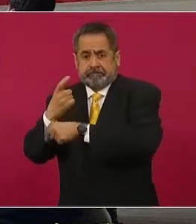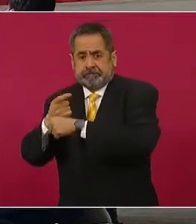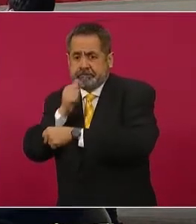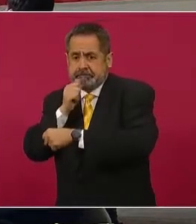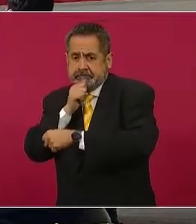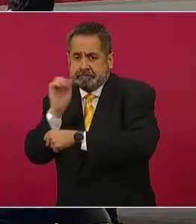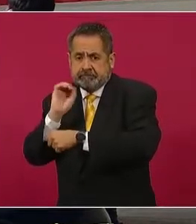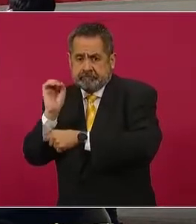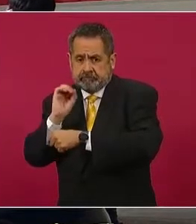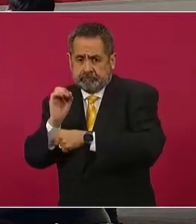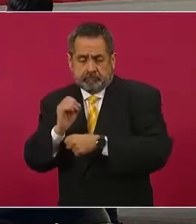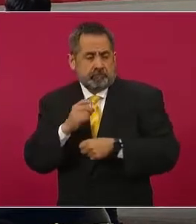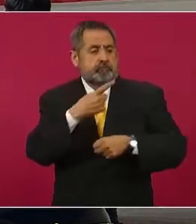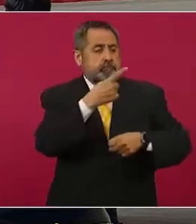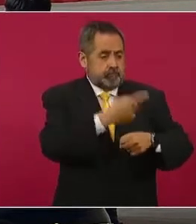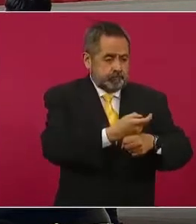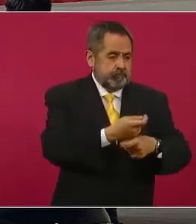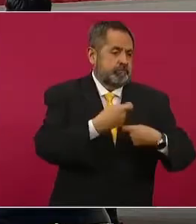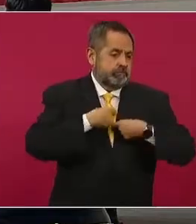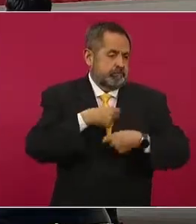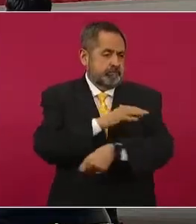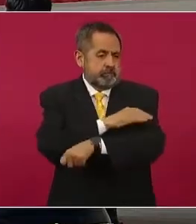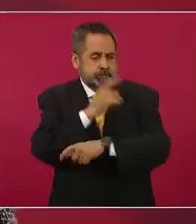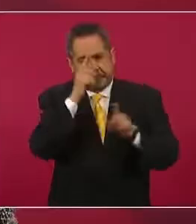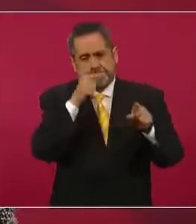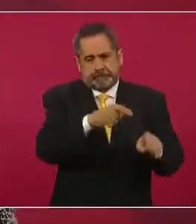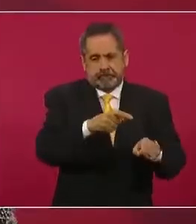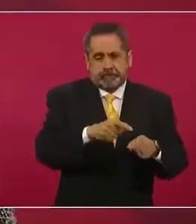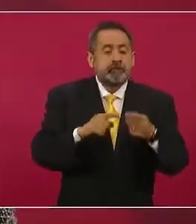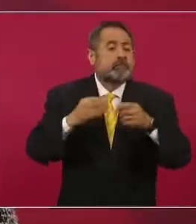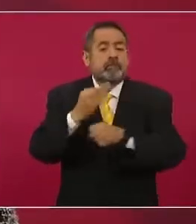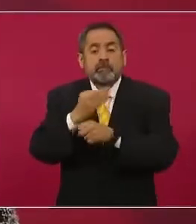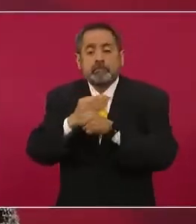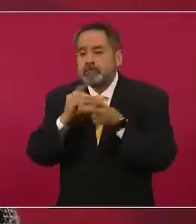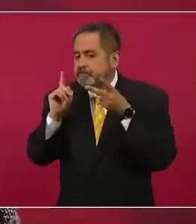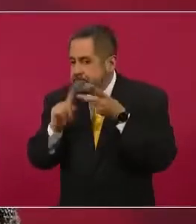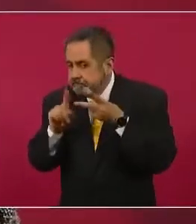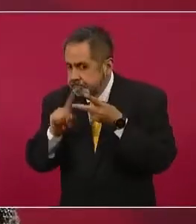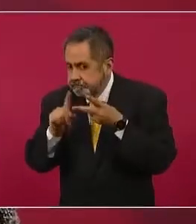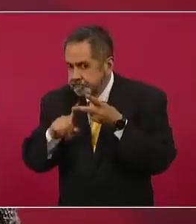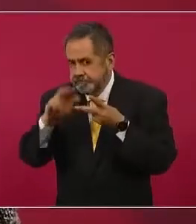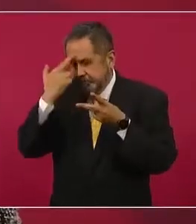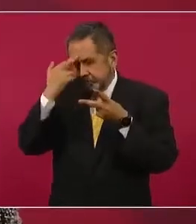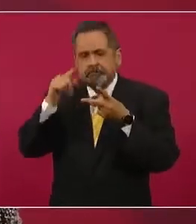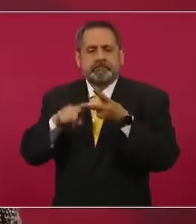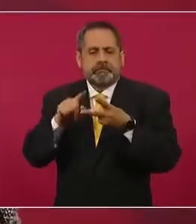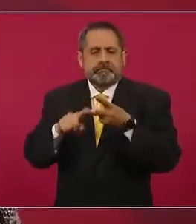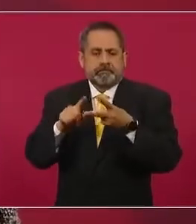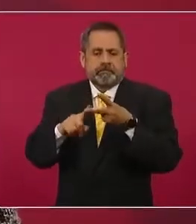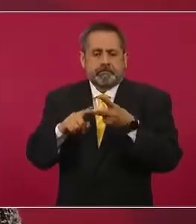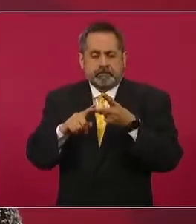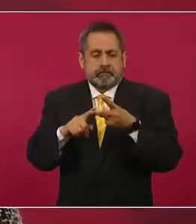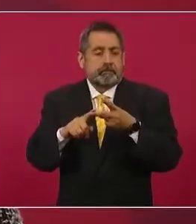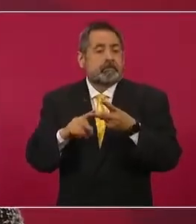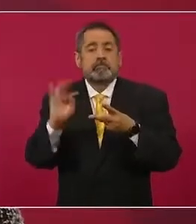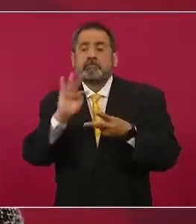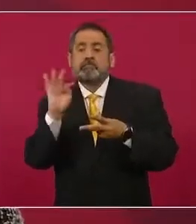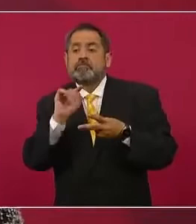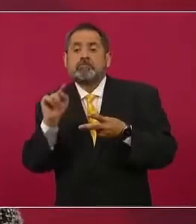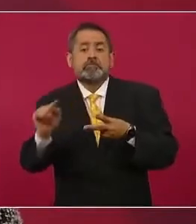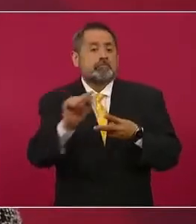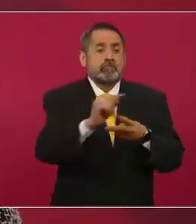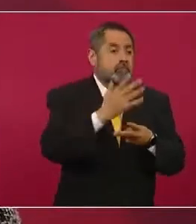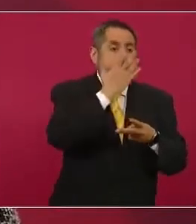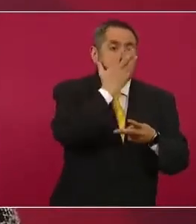manera ya muy precisa, porque recordemos que este es un refuerzo, se les va a tomar en cuenta y se va a atender en